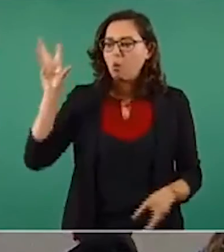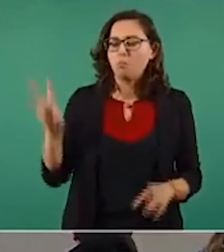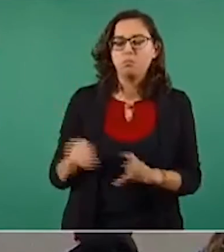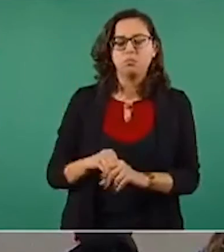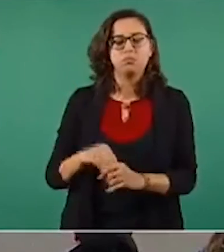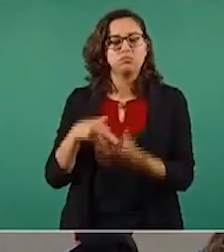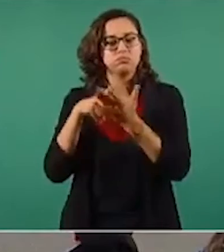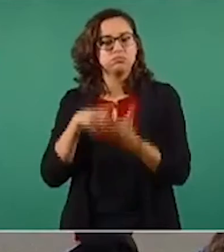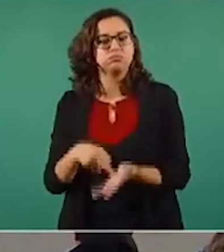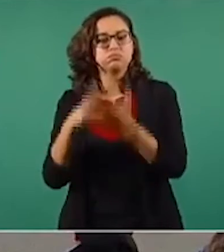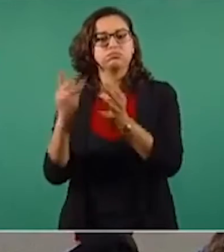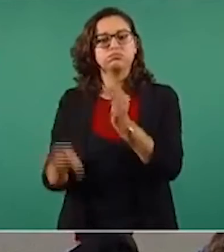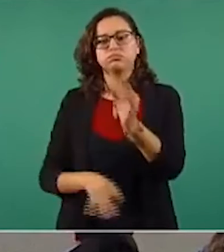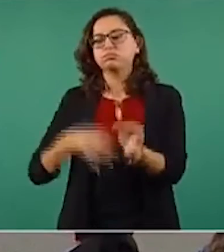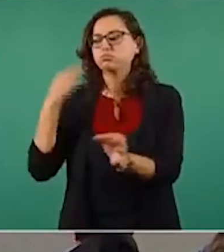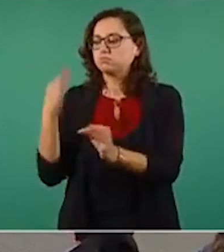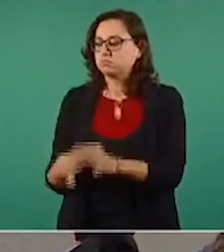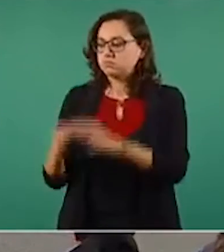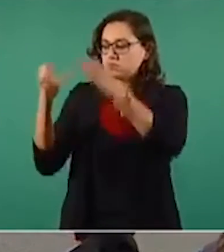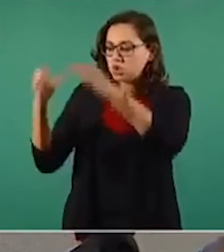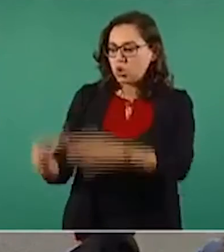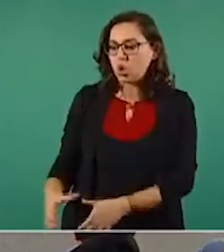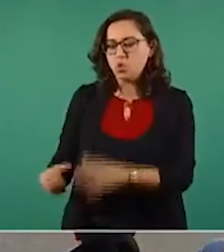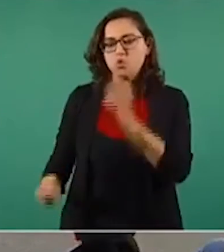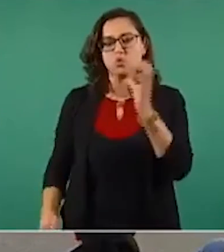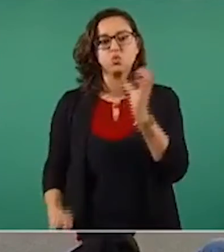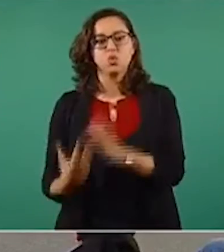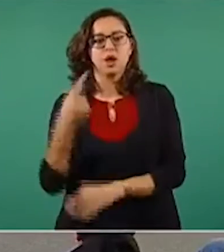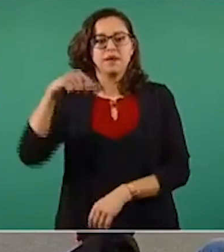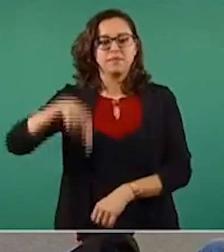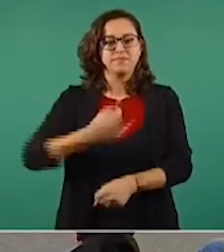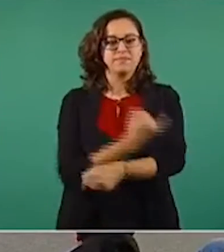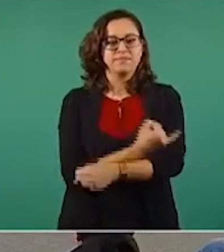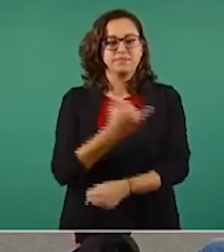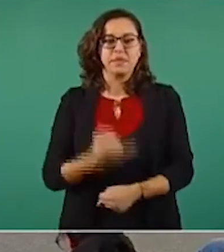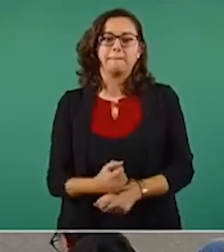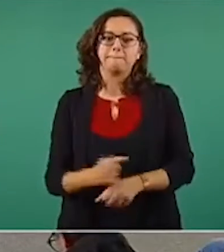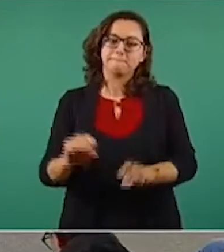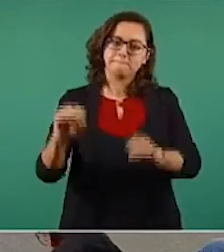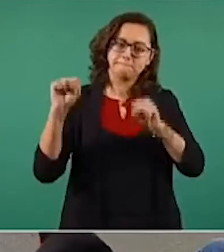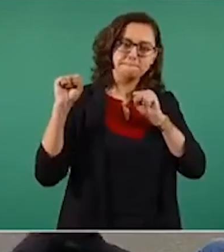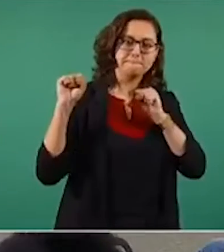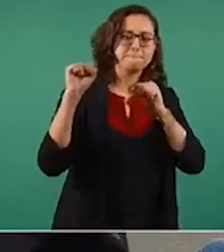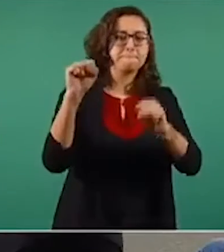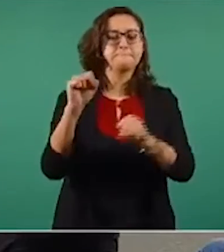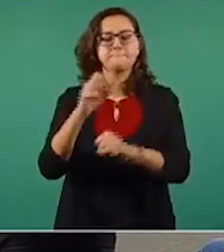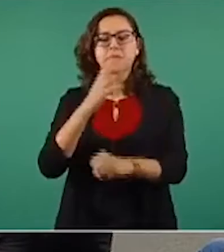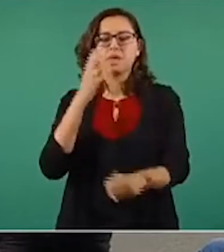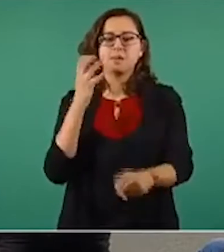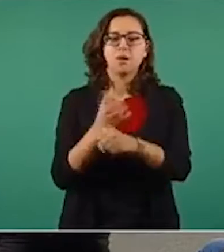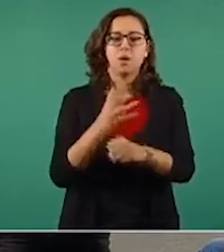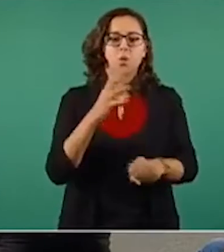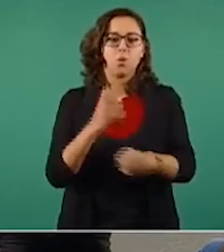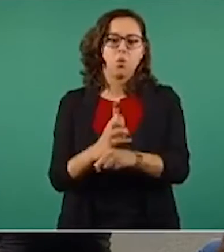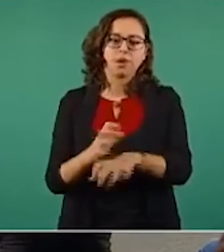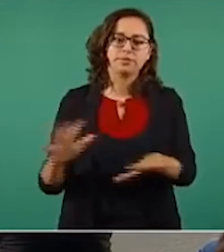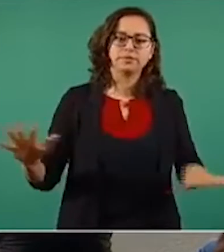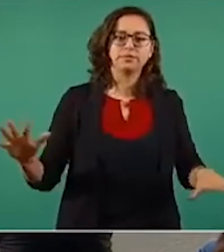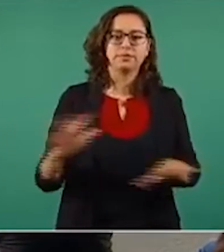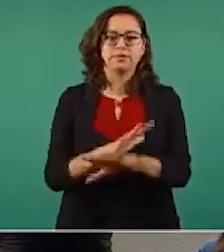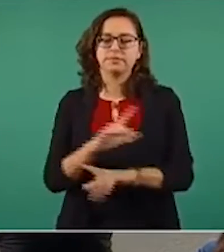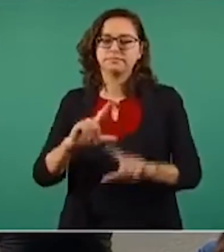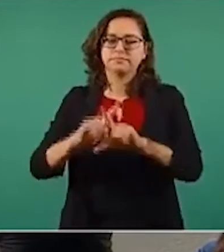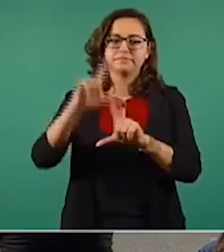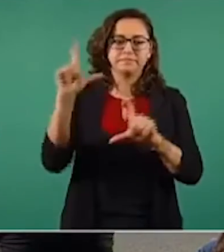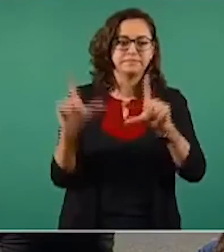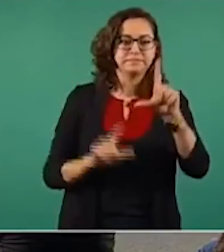que muchísimas gracias y desde Iztapalapa decimos ¡Viva la Cuarta Transformación de la Vida Pública de